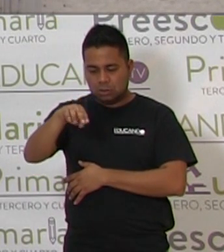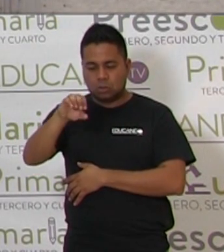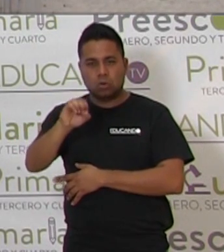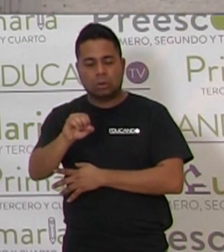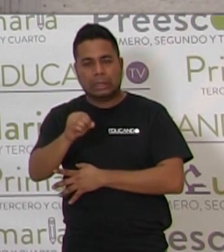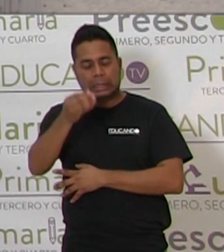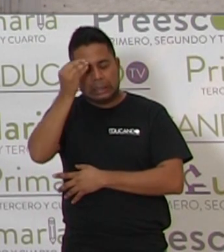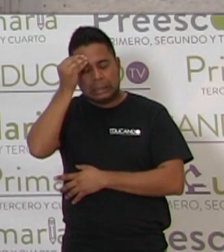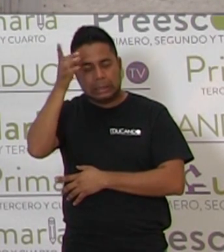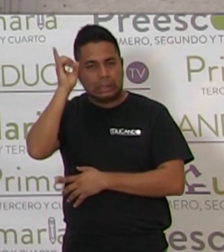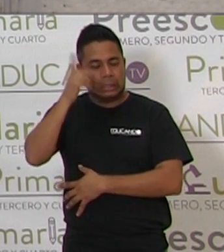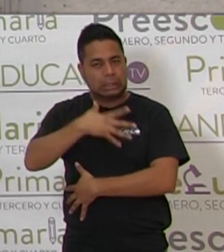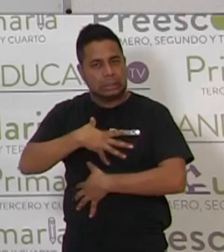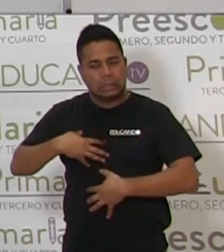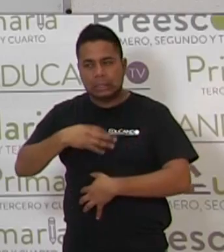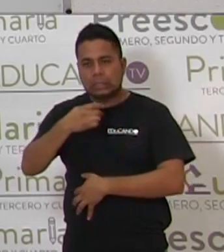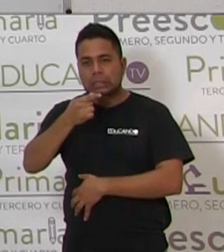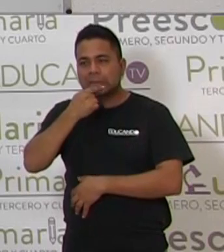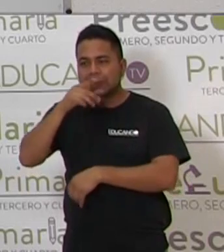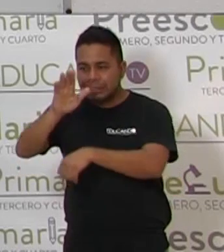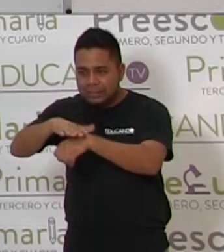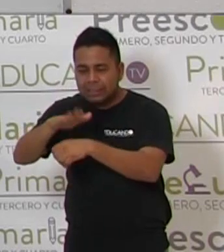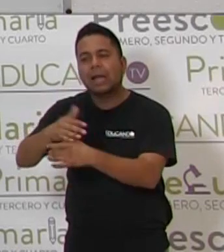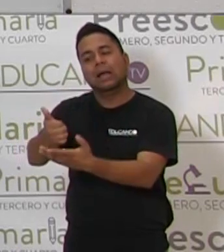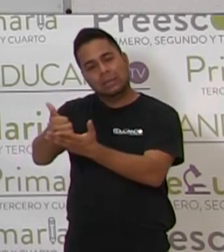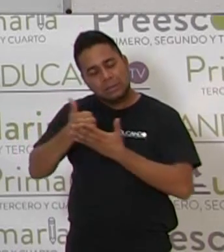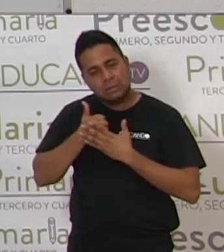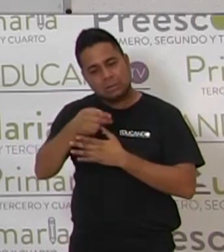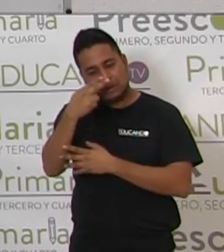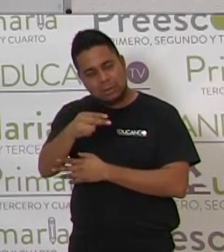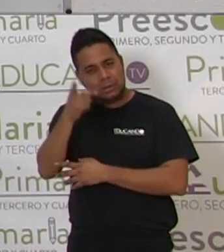se me olvidó el nombre de la cebra. Niño, súplenme.